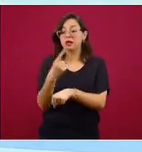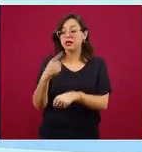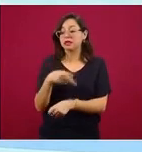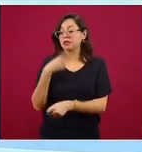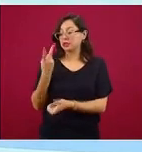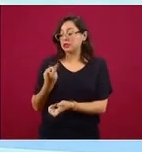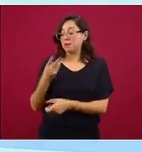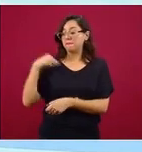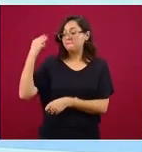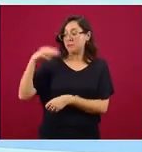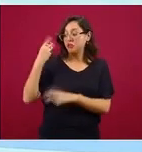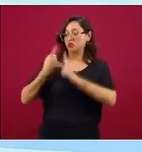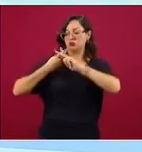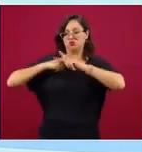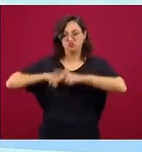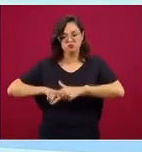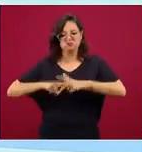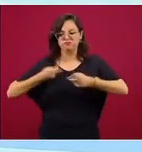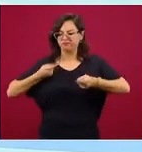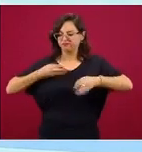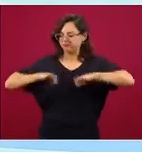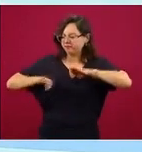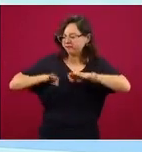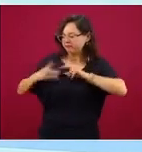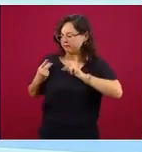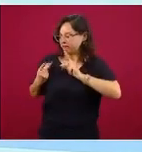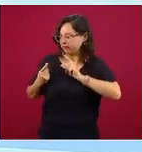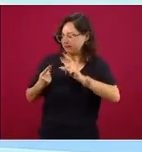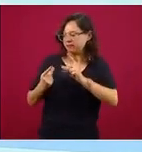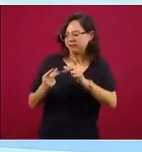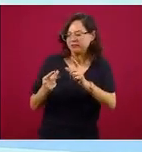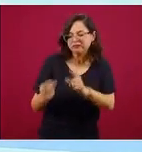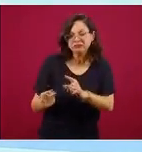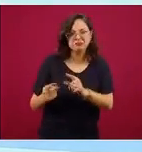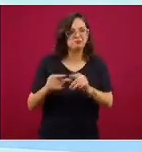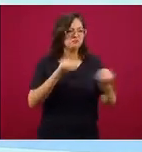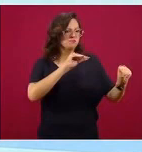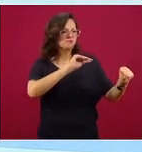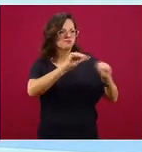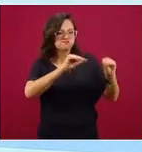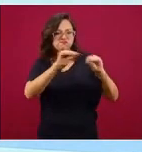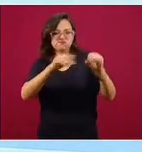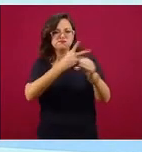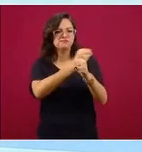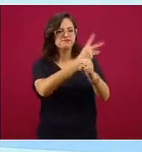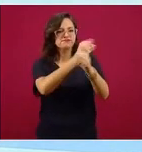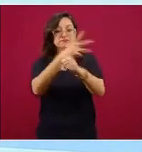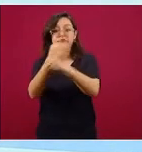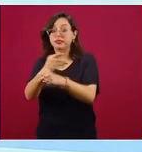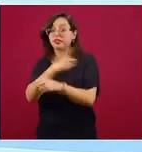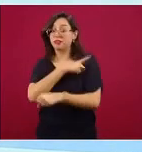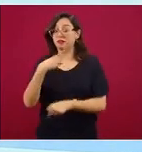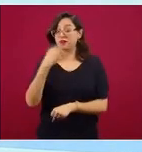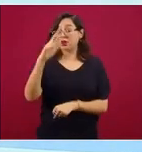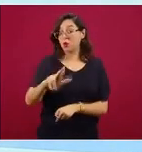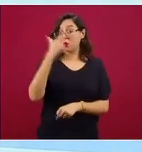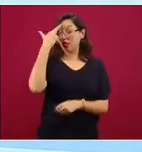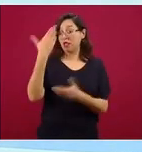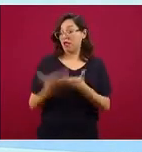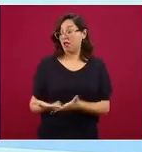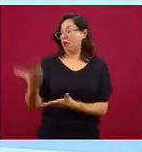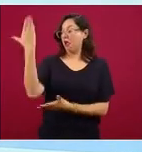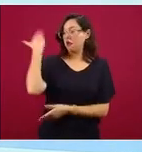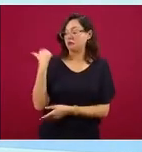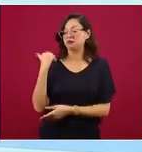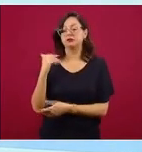marzo. Recordar que el Sistema Nacional de Salud de México tenía una enorme escasez de capacidad, servicios